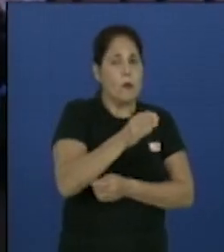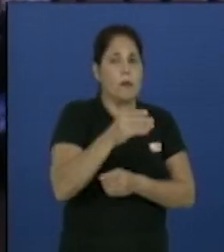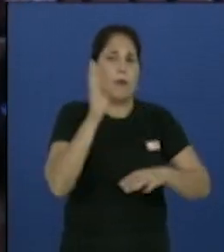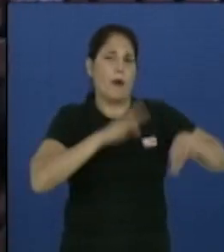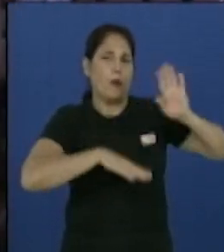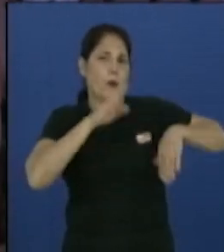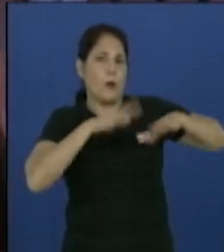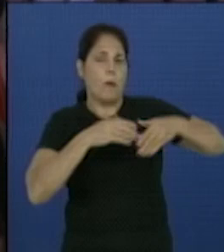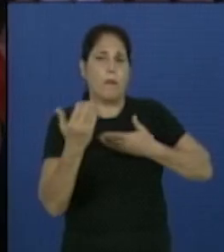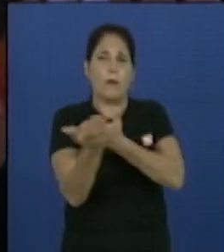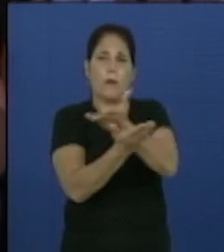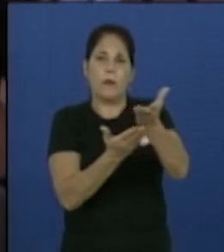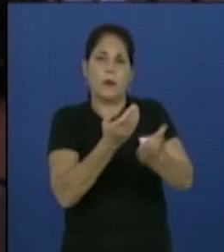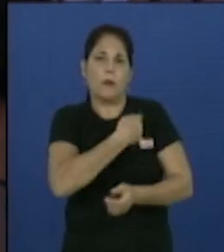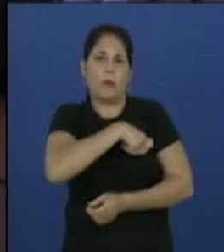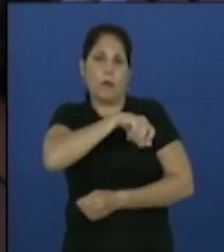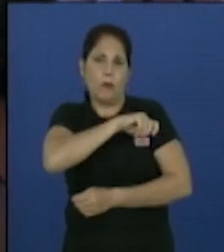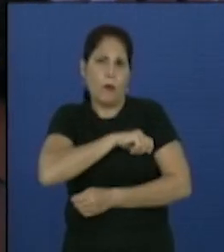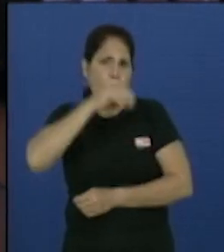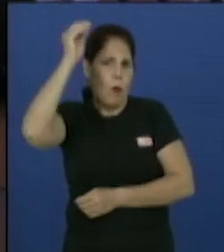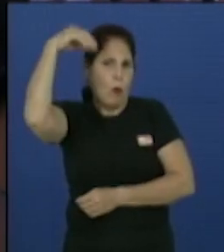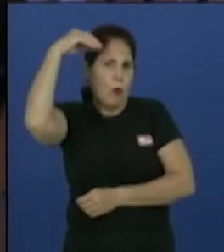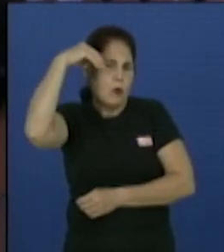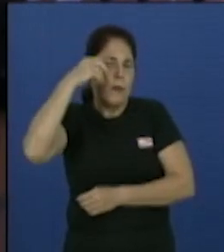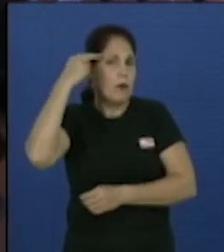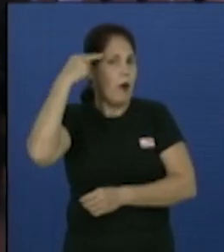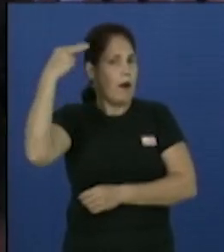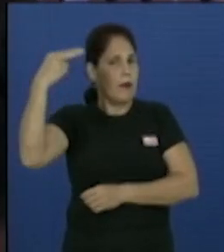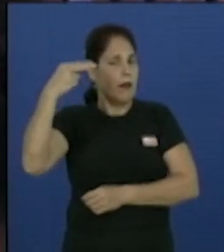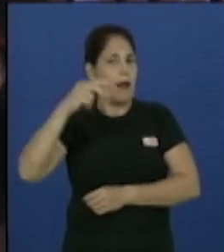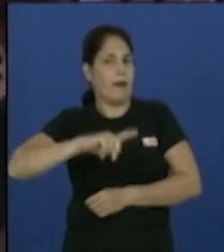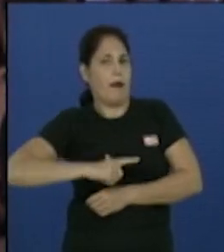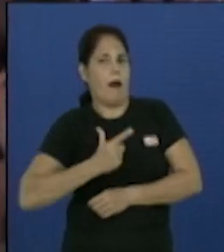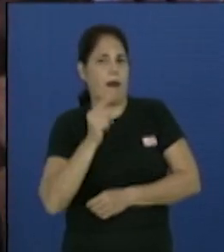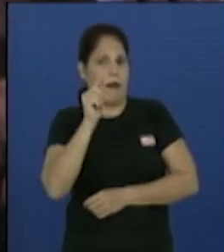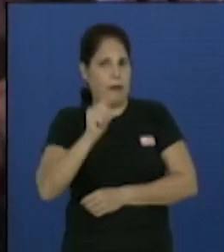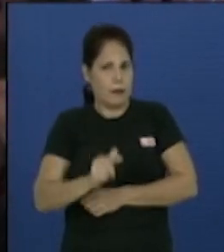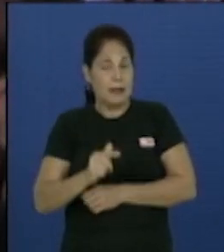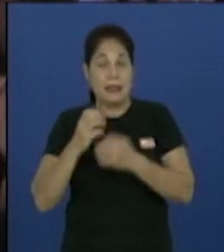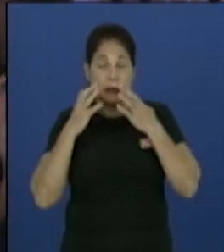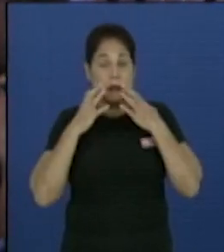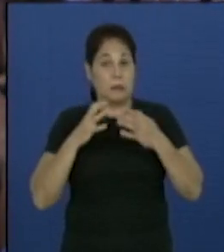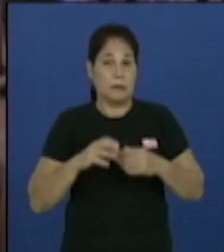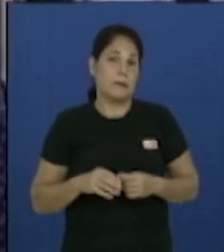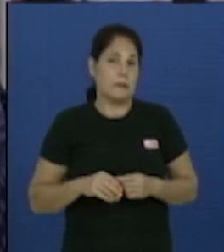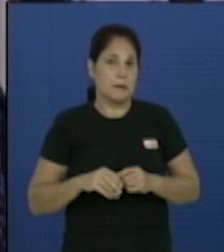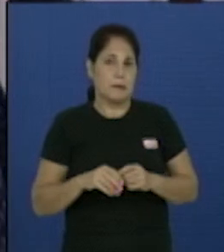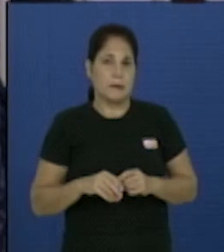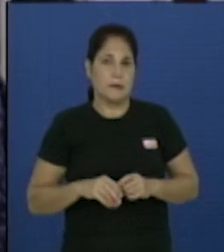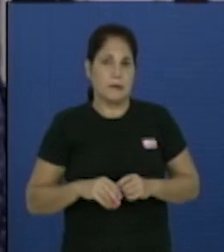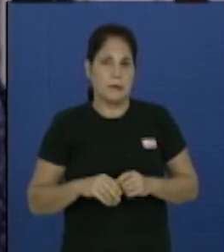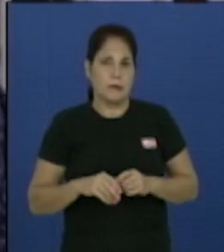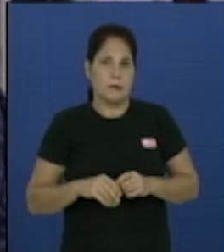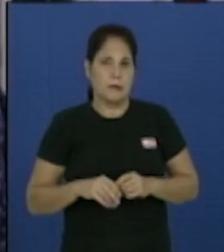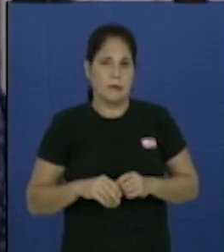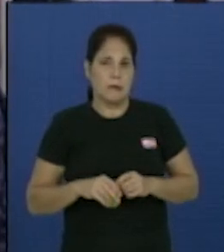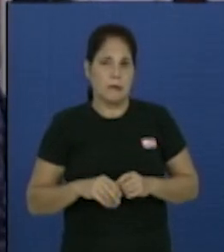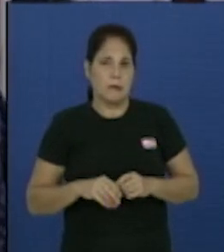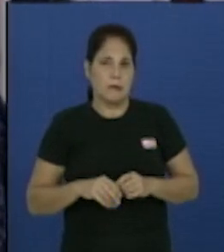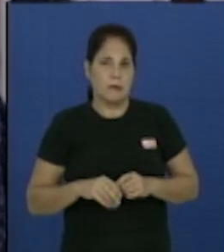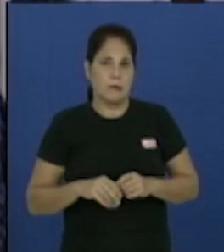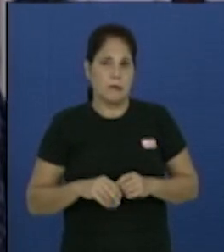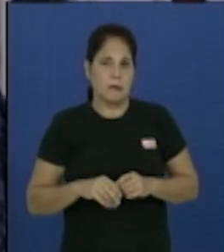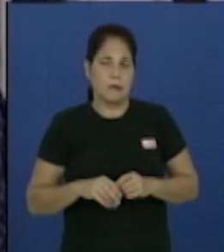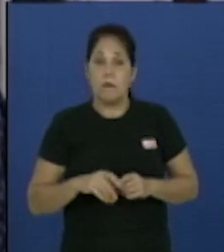Rumba para compartir con el pueblo sus conocimientos y habilidades artísticas que trascienden fronteras. No hace falta que cojan el